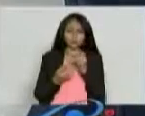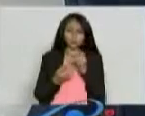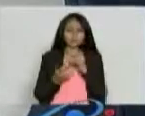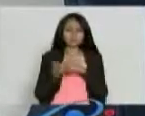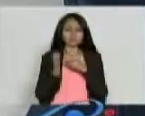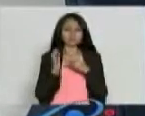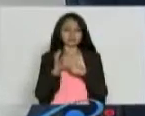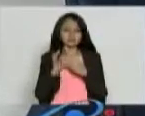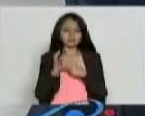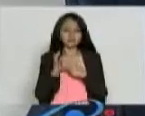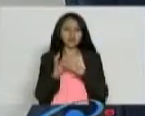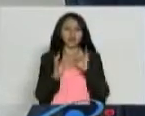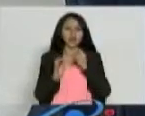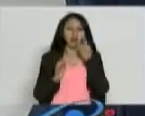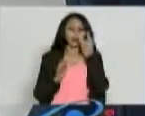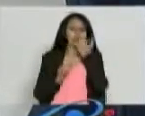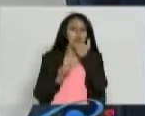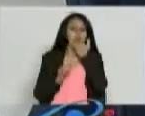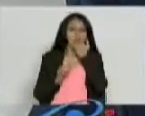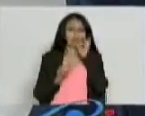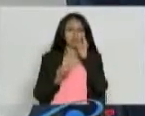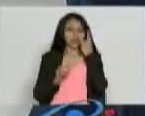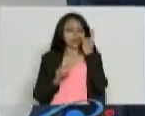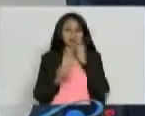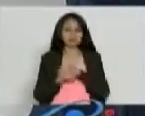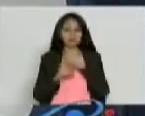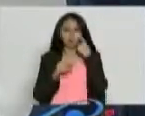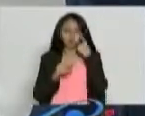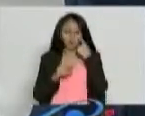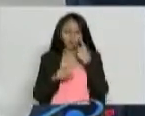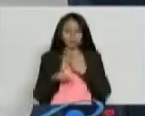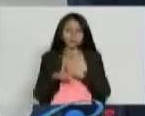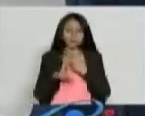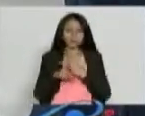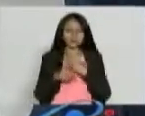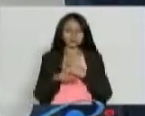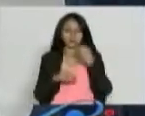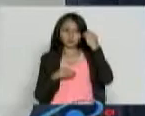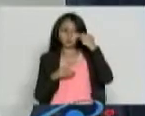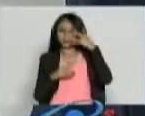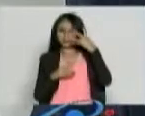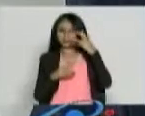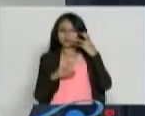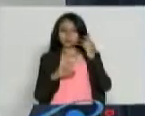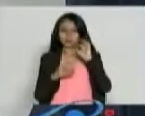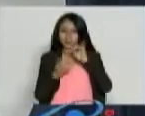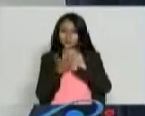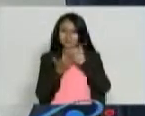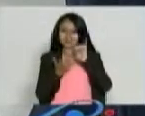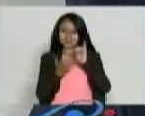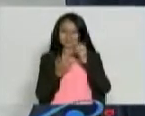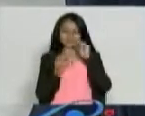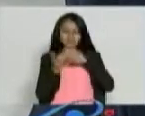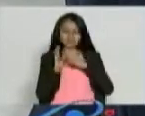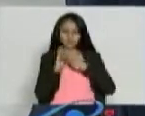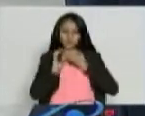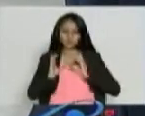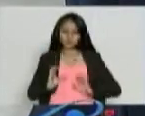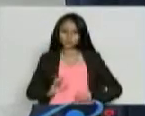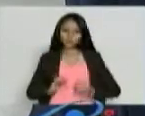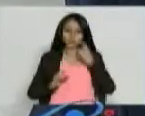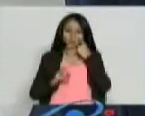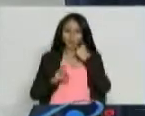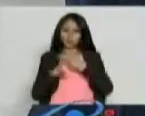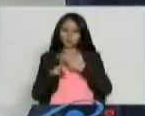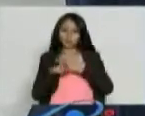síntoma de algo que está sucediendo, es un alarma, es un bombillito de alarma, cualquier dolor en el cuerpo de algo que se puede estar